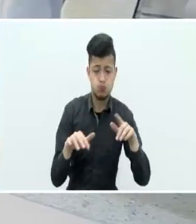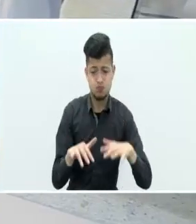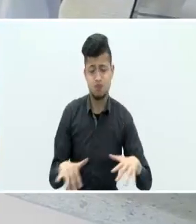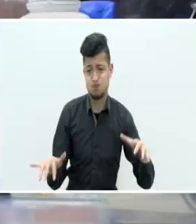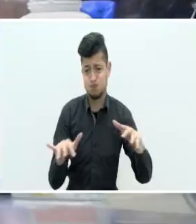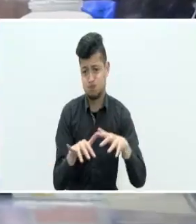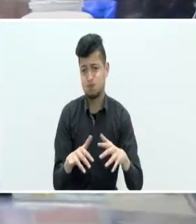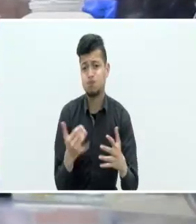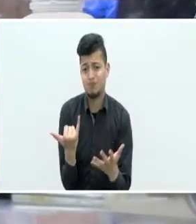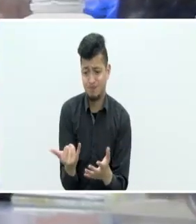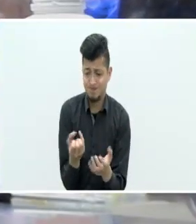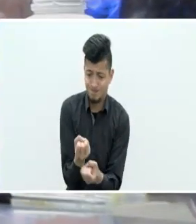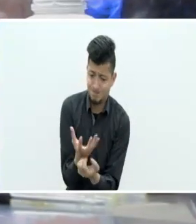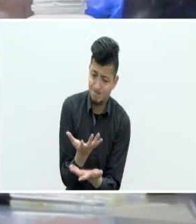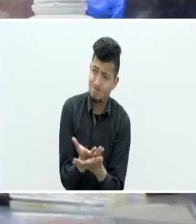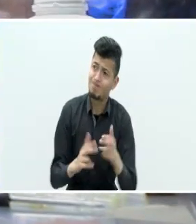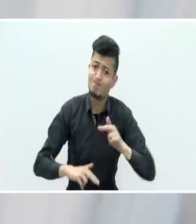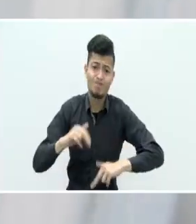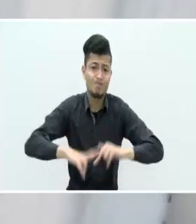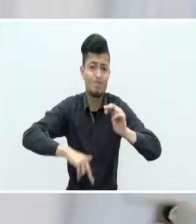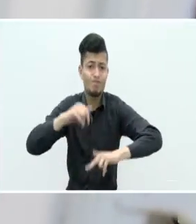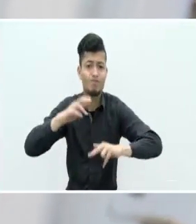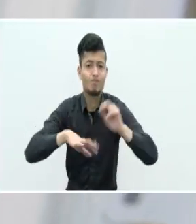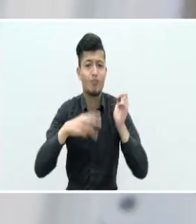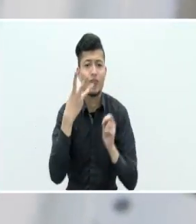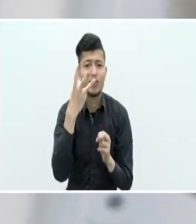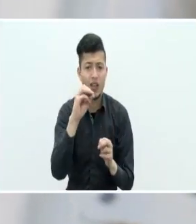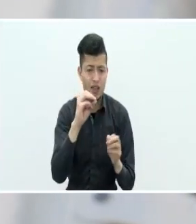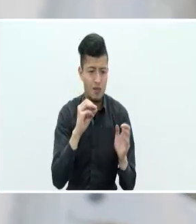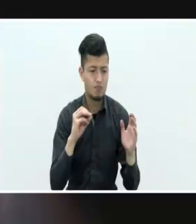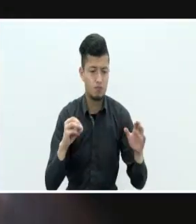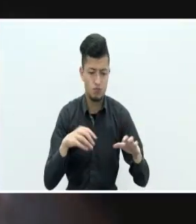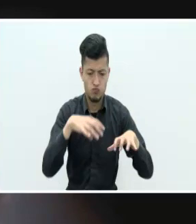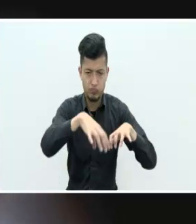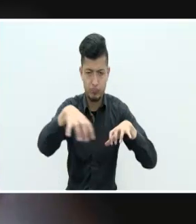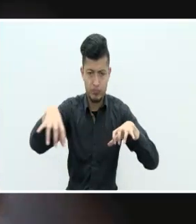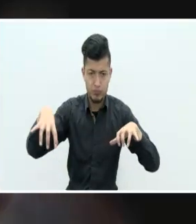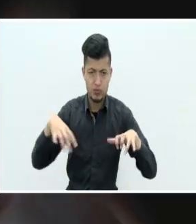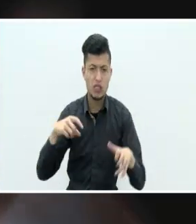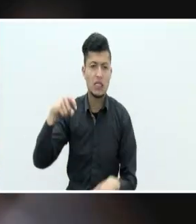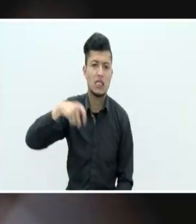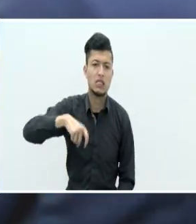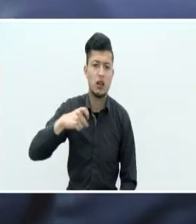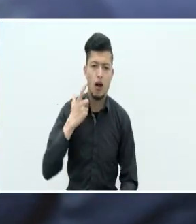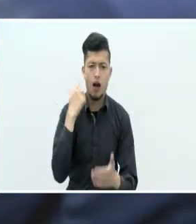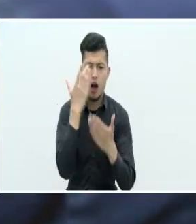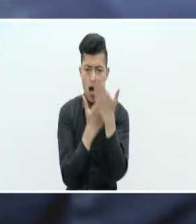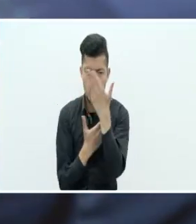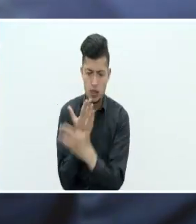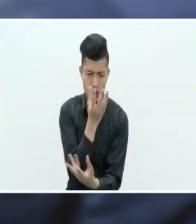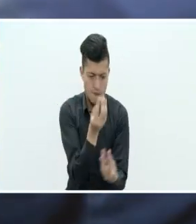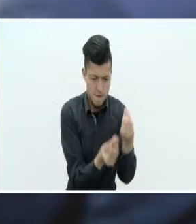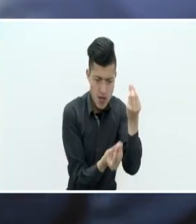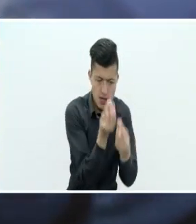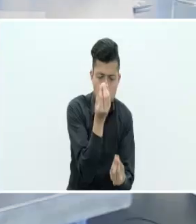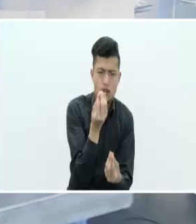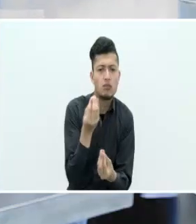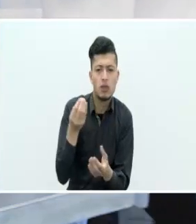infraestructura y la dotación de más de 30 equipos especializados y necesarios para realizar análisis físico-químicos,